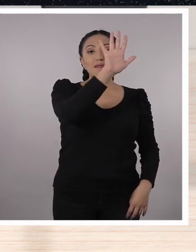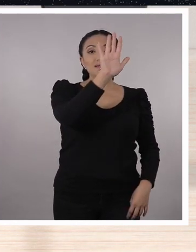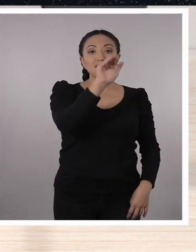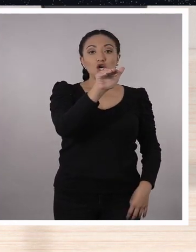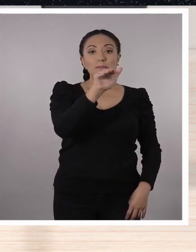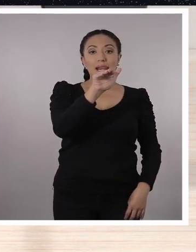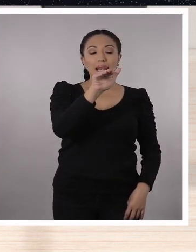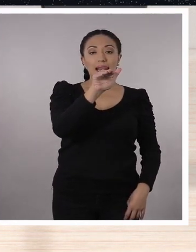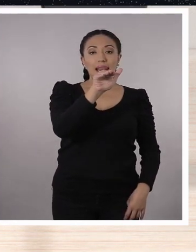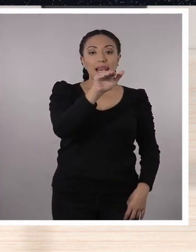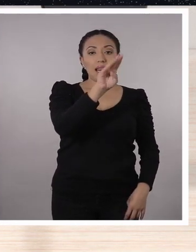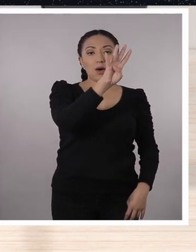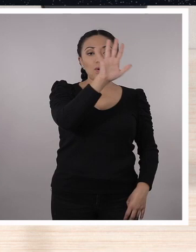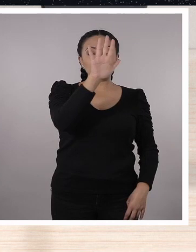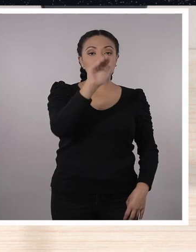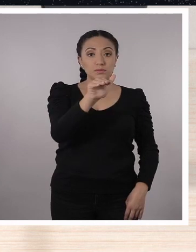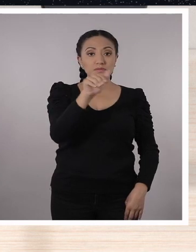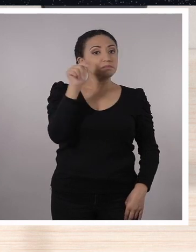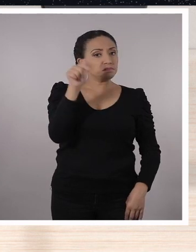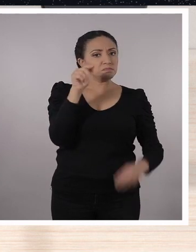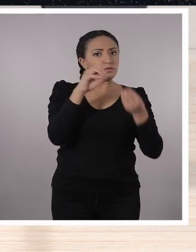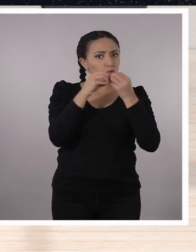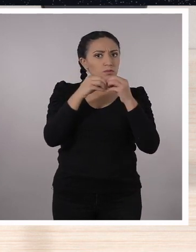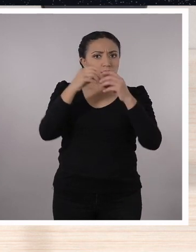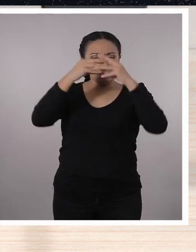45.000, que es el número desglosado.